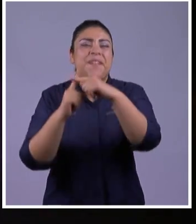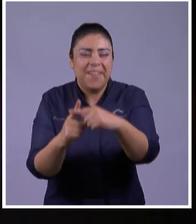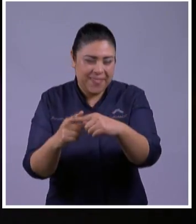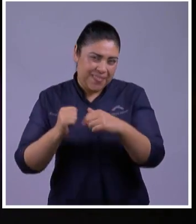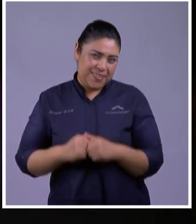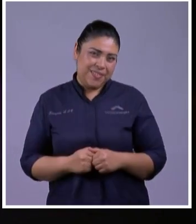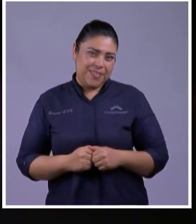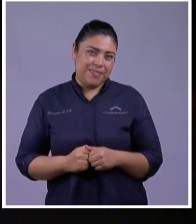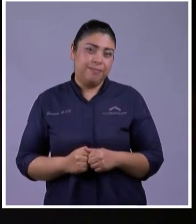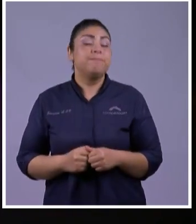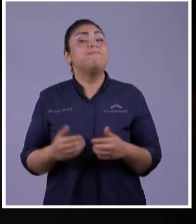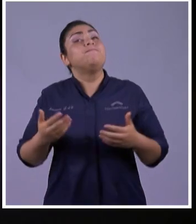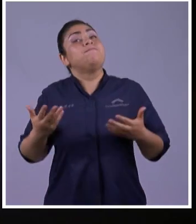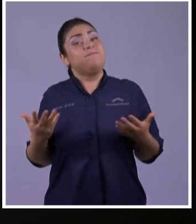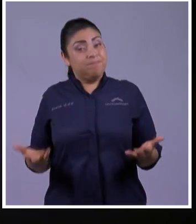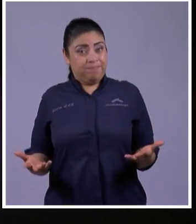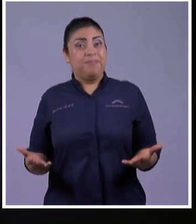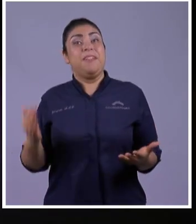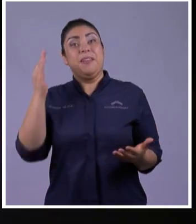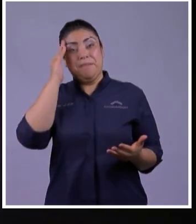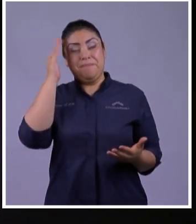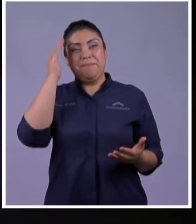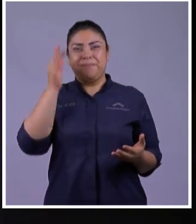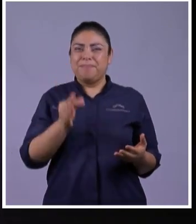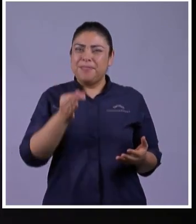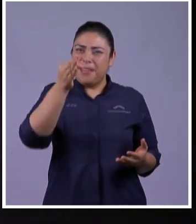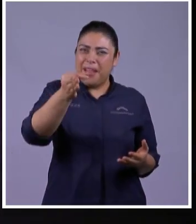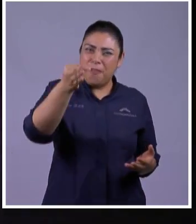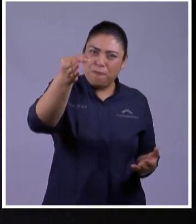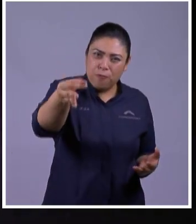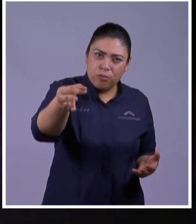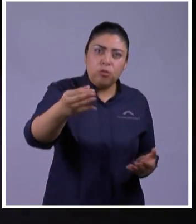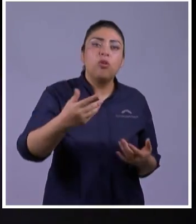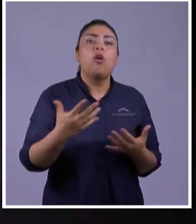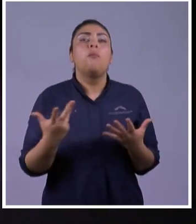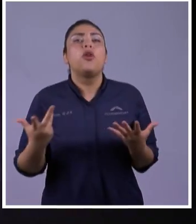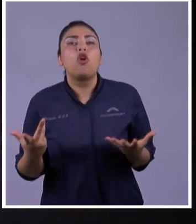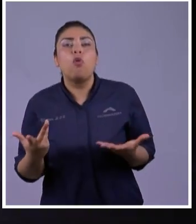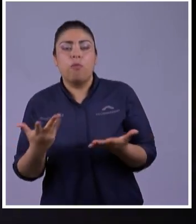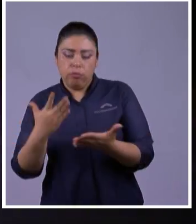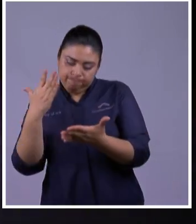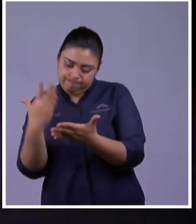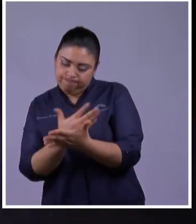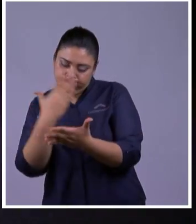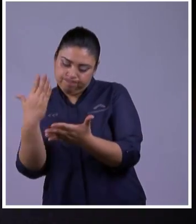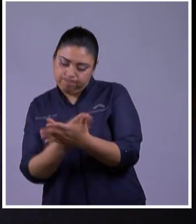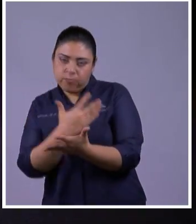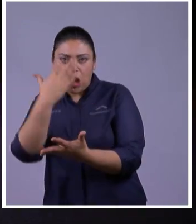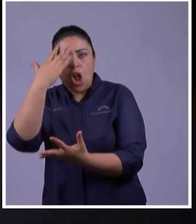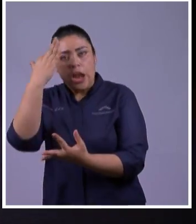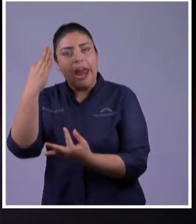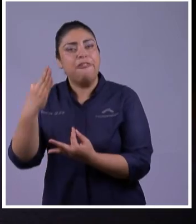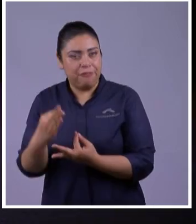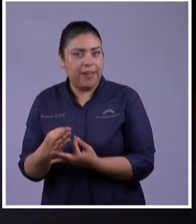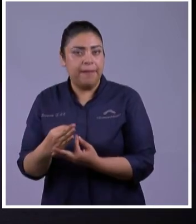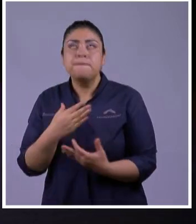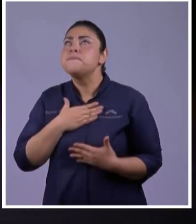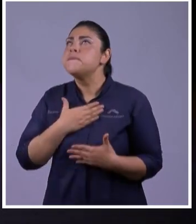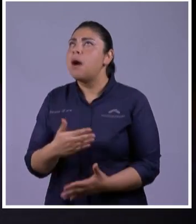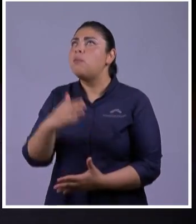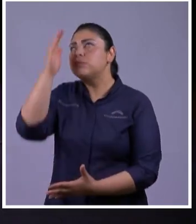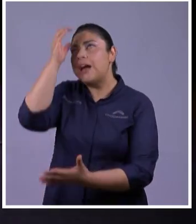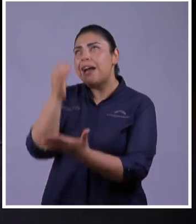hablemos Del nuevo normal Pero hablemos Desde la perspectiva De la fe Que le vamos A creer A Dios